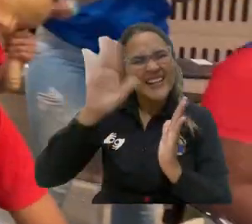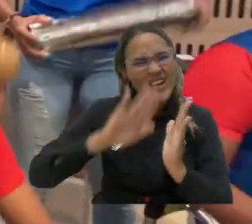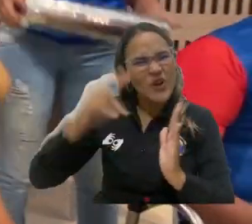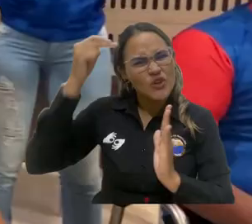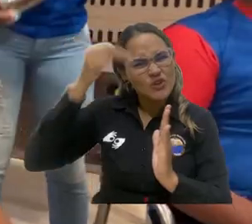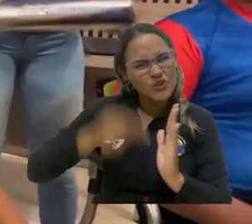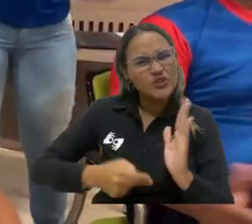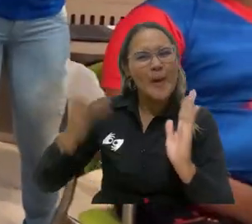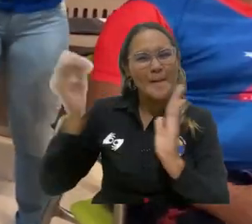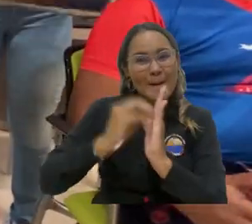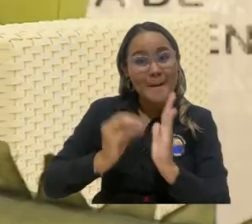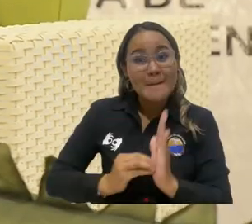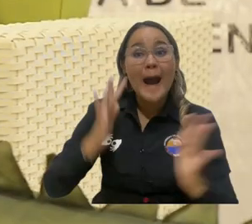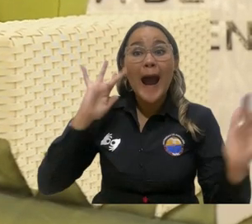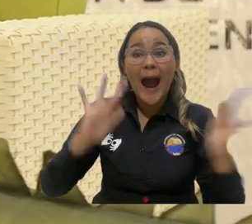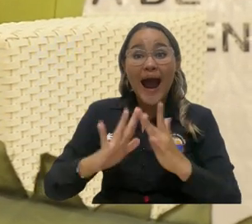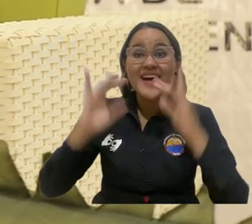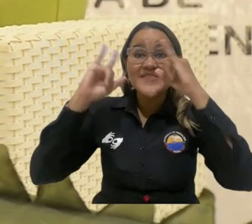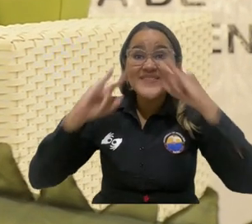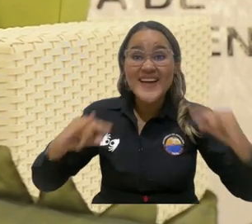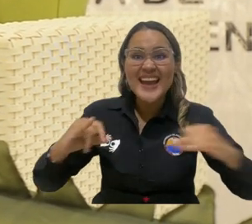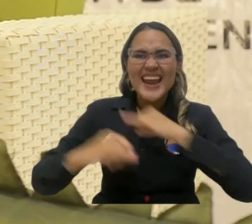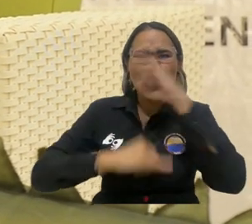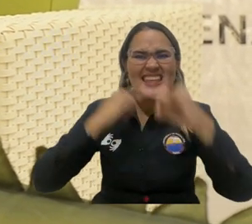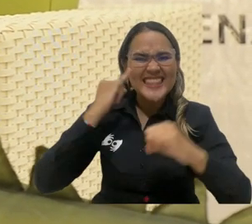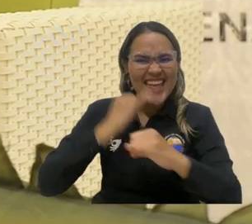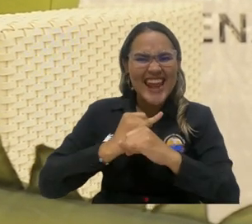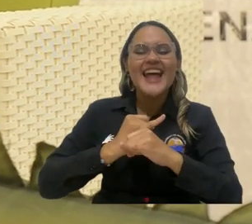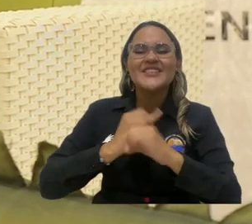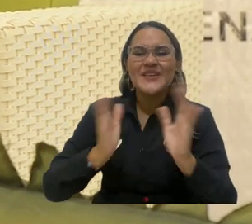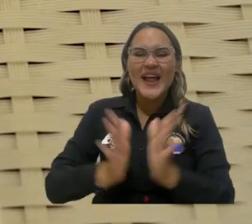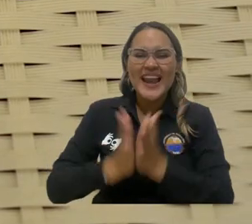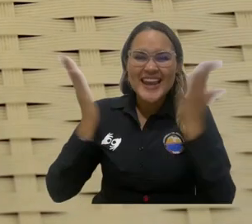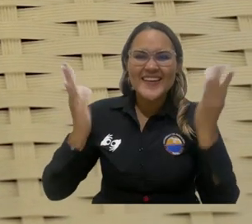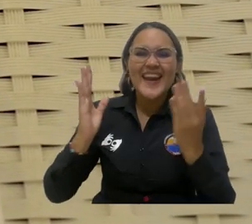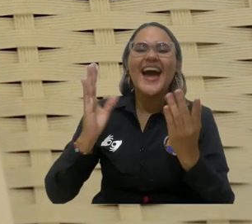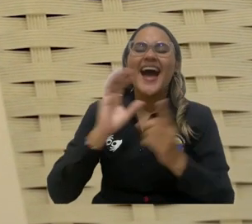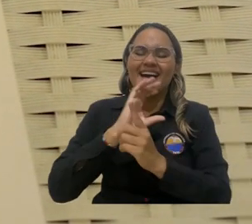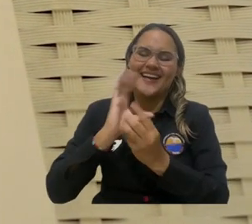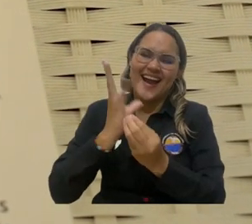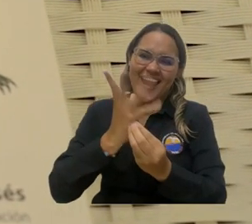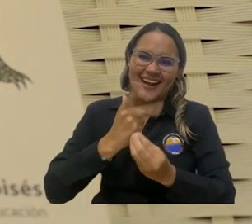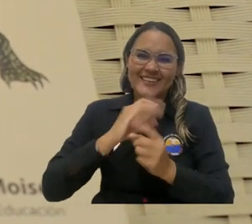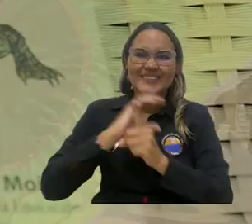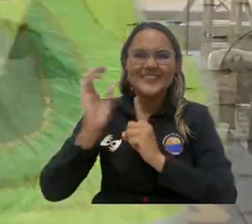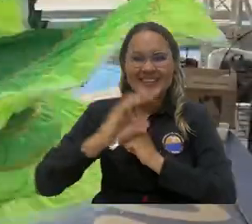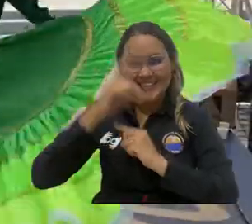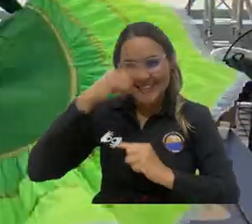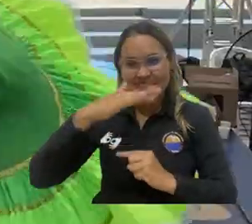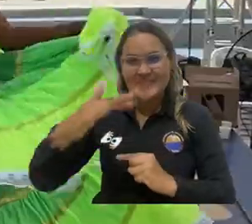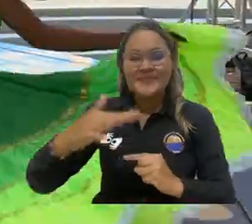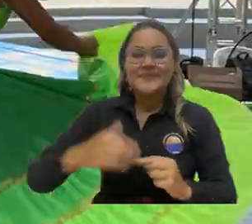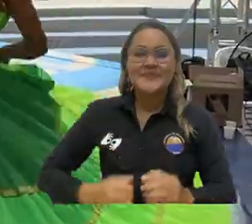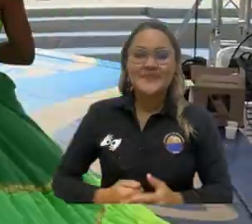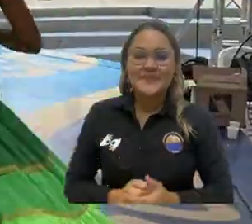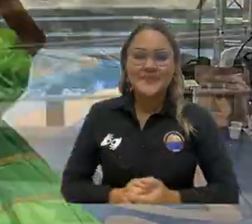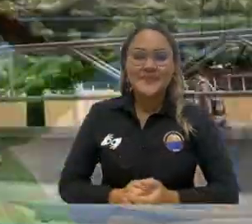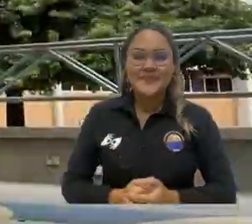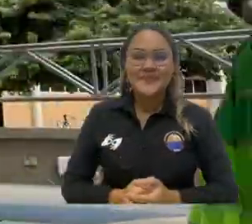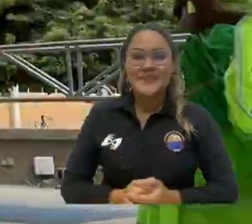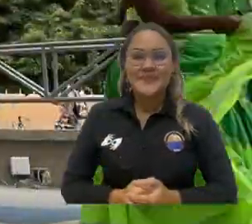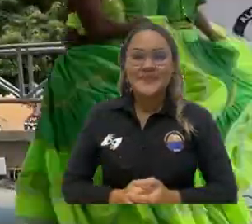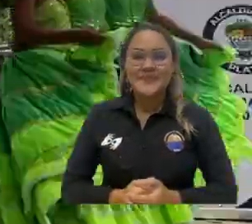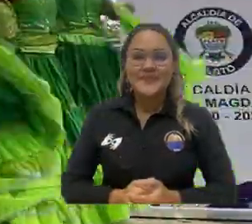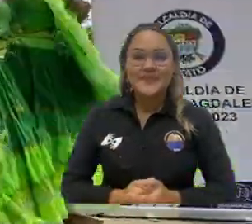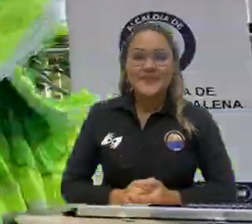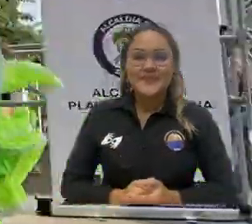La tradición oral de nuestro territorio tiene capítulos especiales en la Feria Internacional del Libro, Las Artes y la Cultura de Santa Marta.